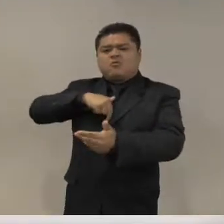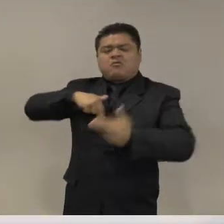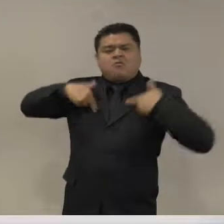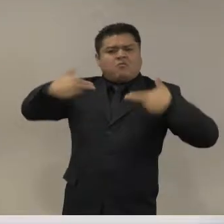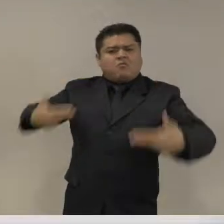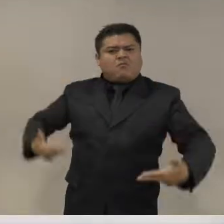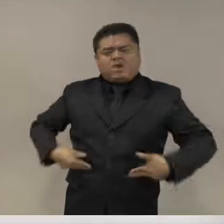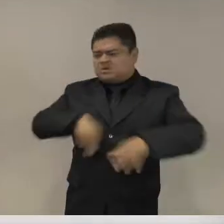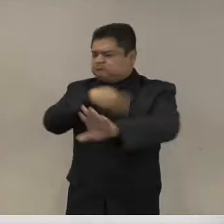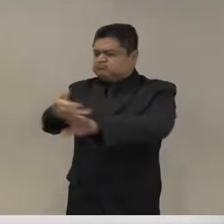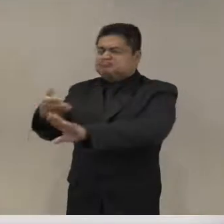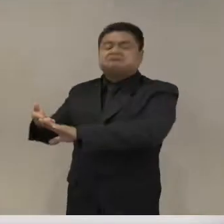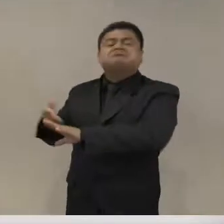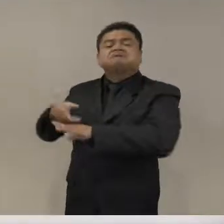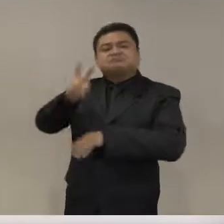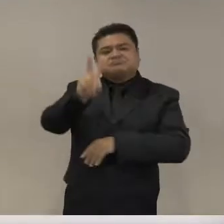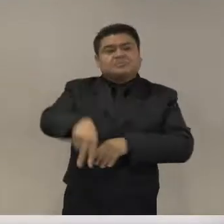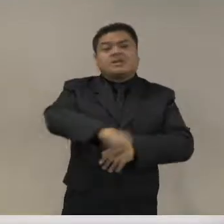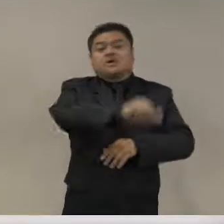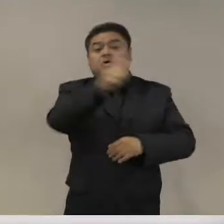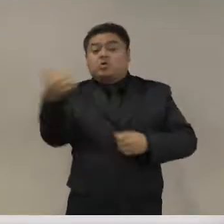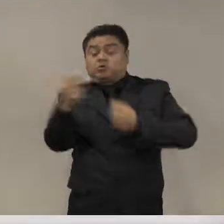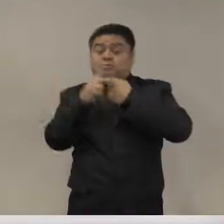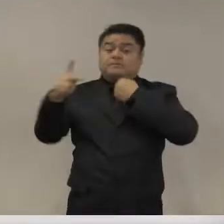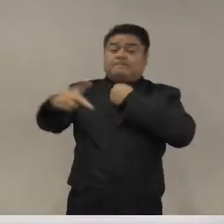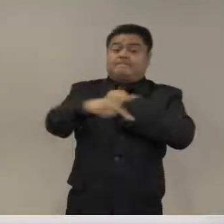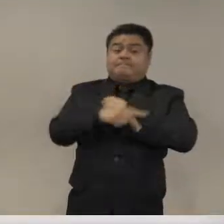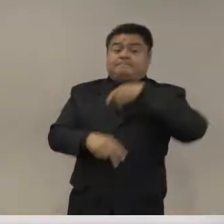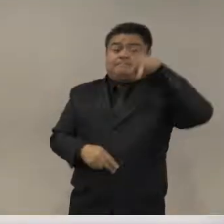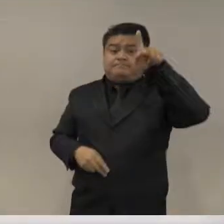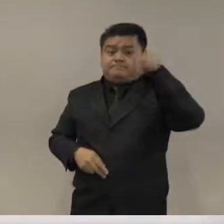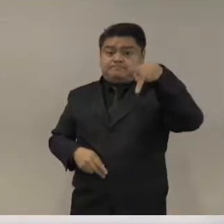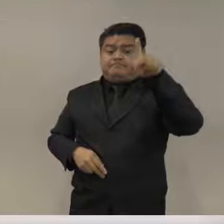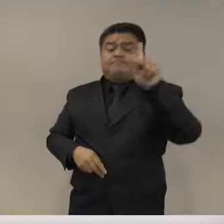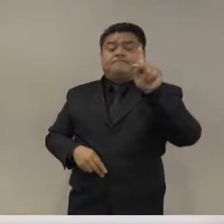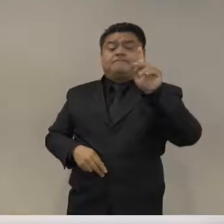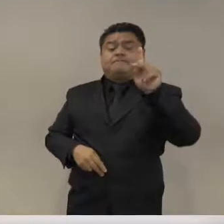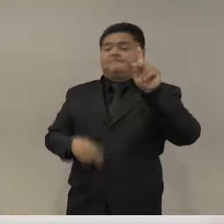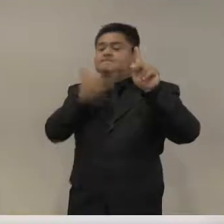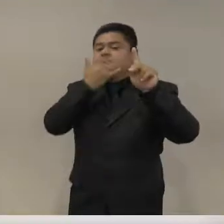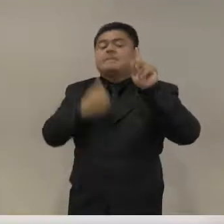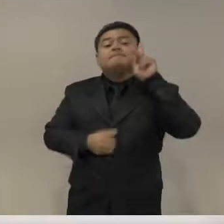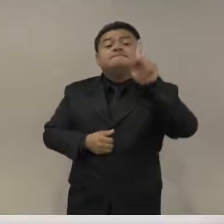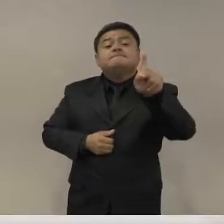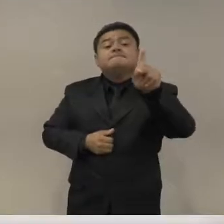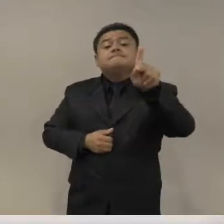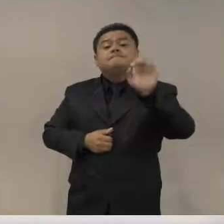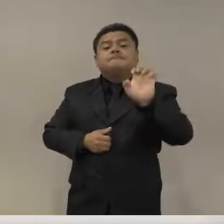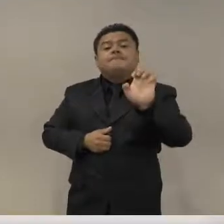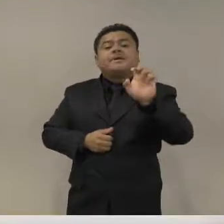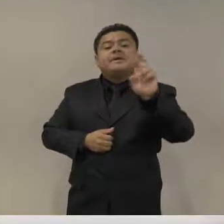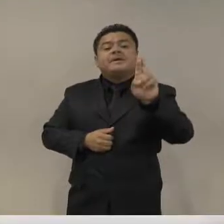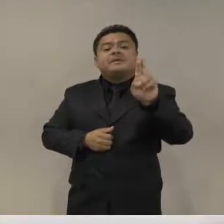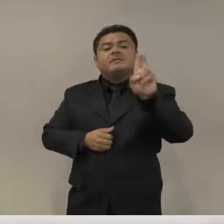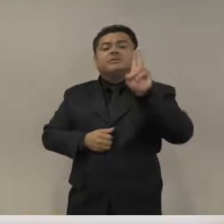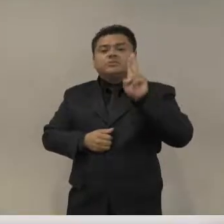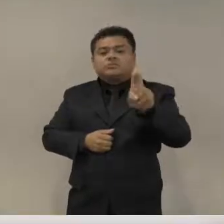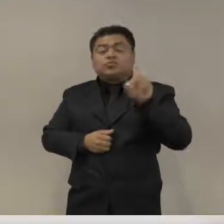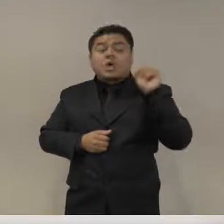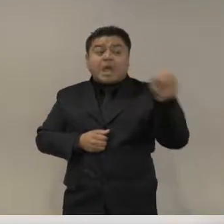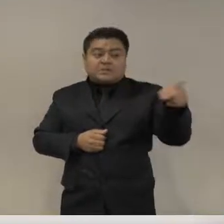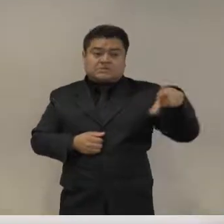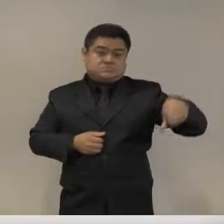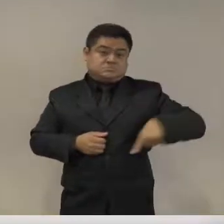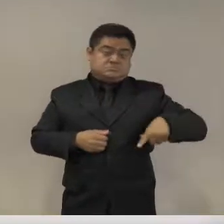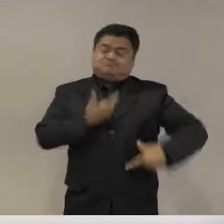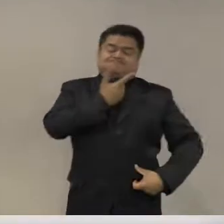resistencia, aquí sí en Perú ha habido resistencia de la idea de poner a los militares a combatir